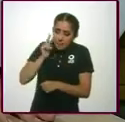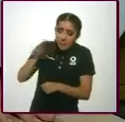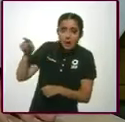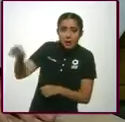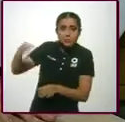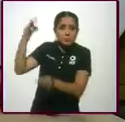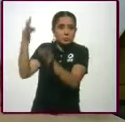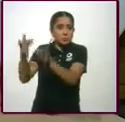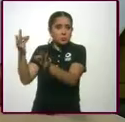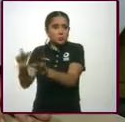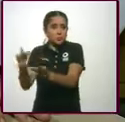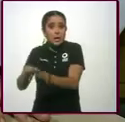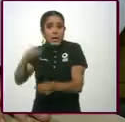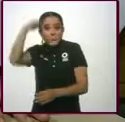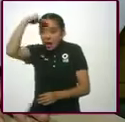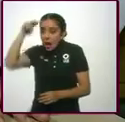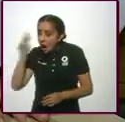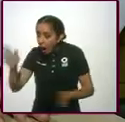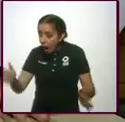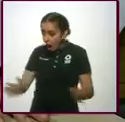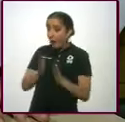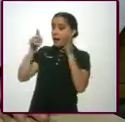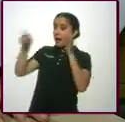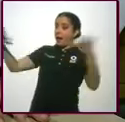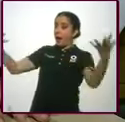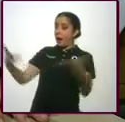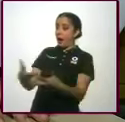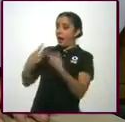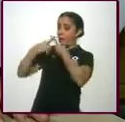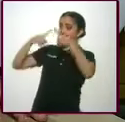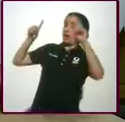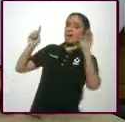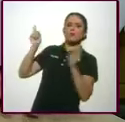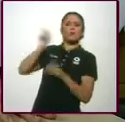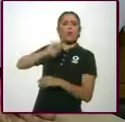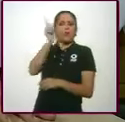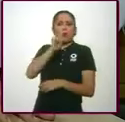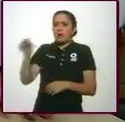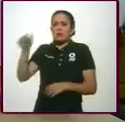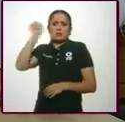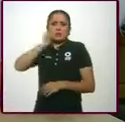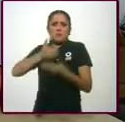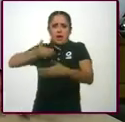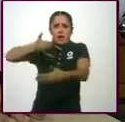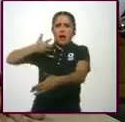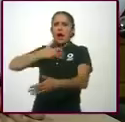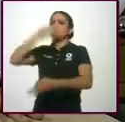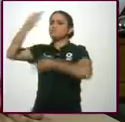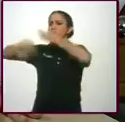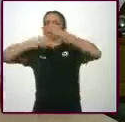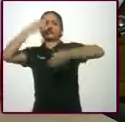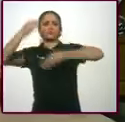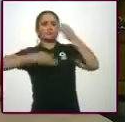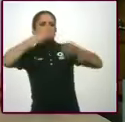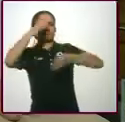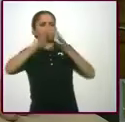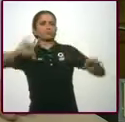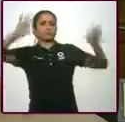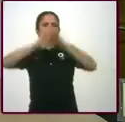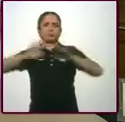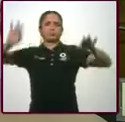siendo sorprendido o algo, ¿no? Él siempre dijo que iba a hacer lo que está haciendo. Y era el combate a la corrupción su